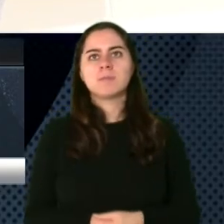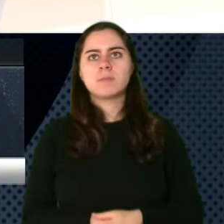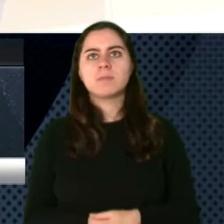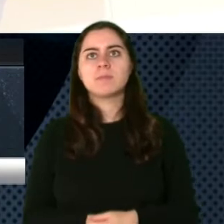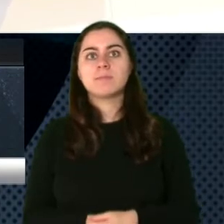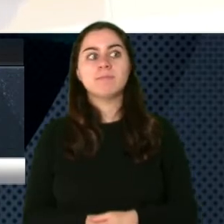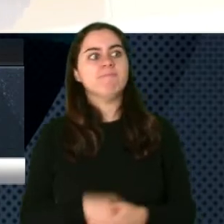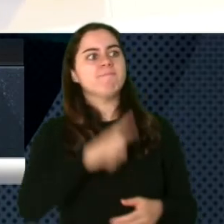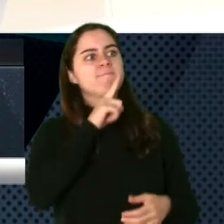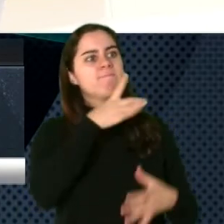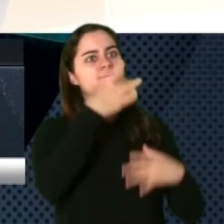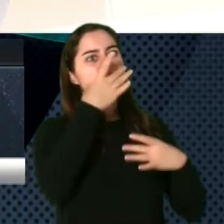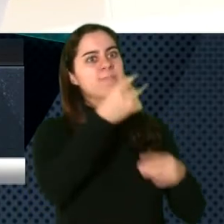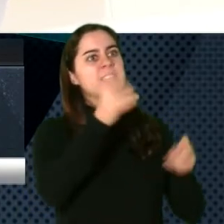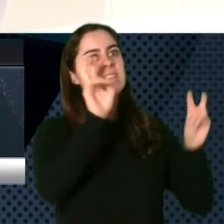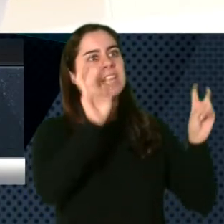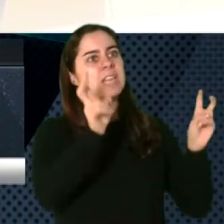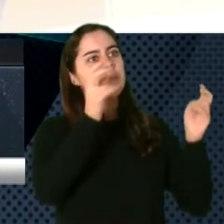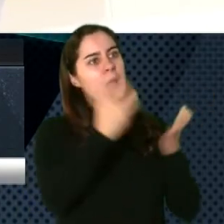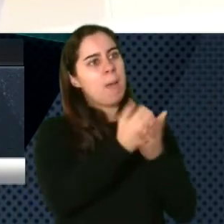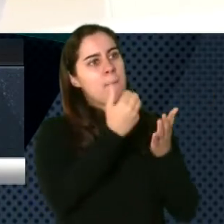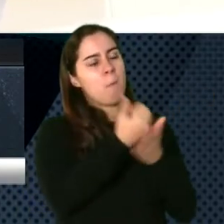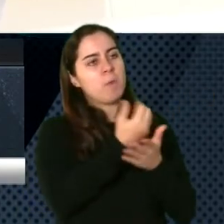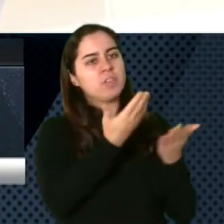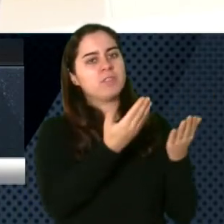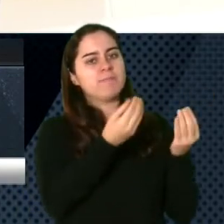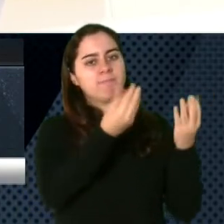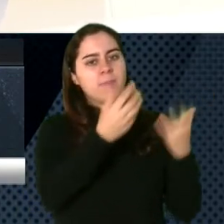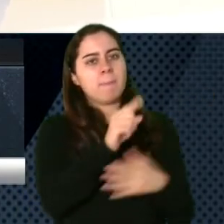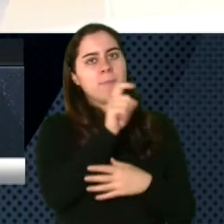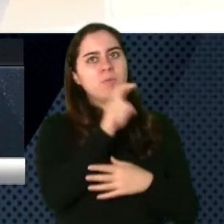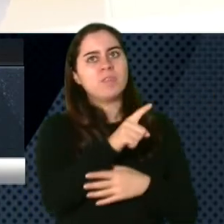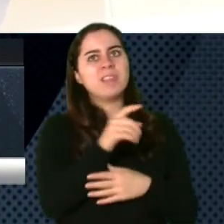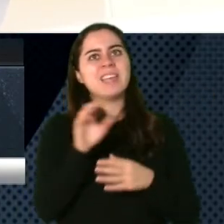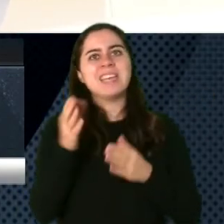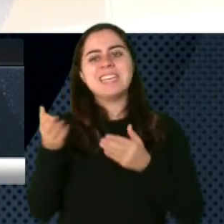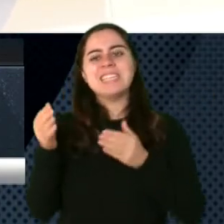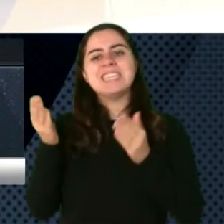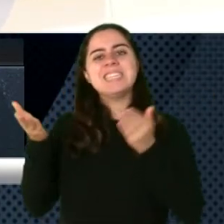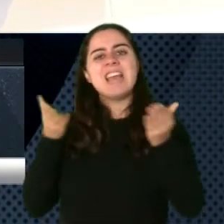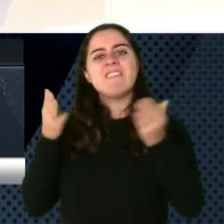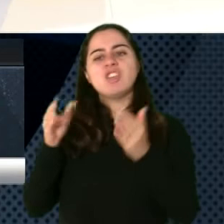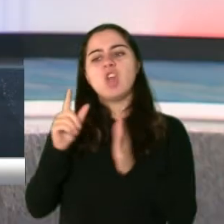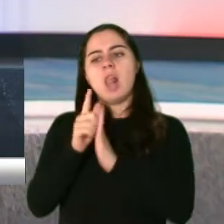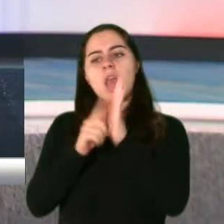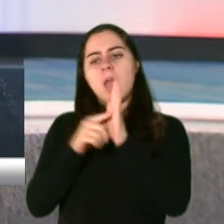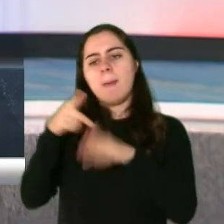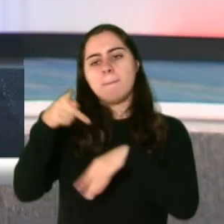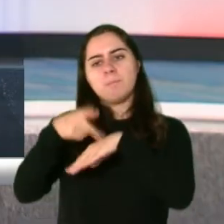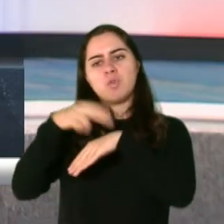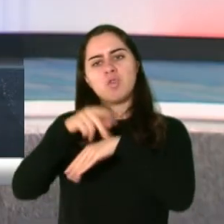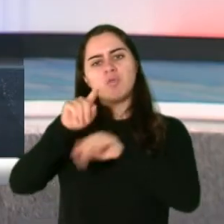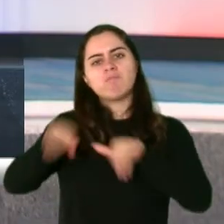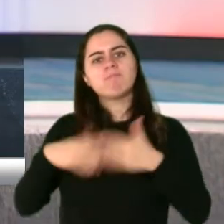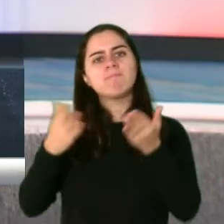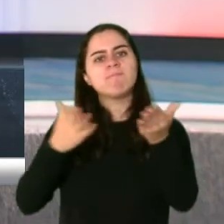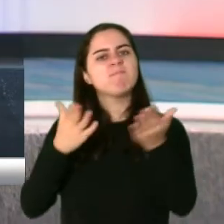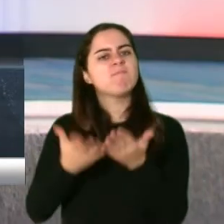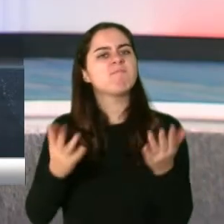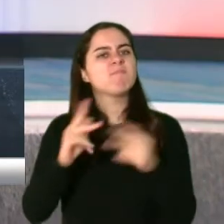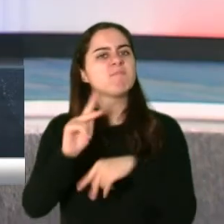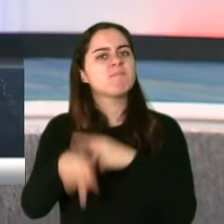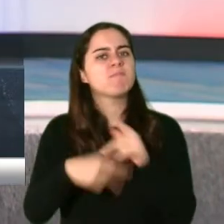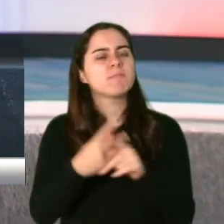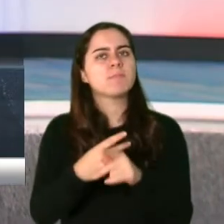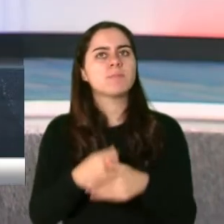tenemos acá, ¿verdad? Que nos diga qué tipo de ayuda ofrece precisamente Servicios Legales de Puerto Rico. En cuanto a esto, pues ofrecemos una